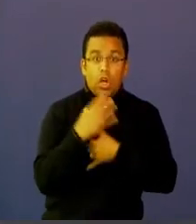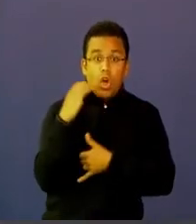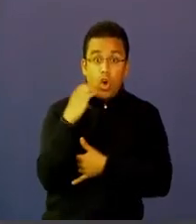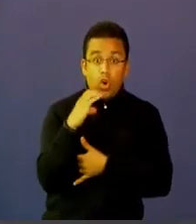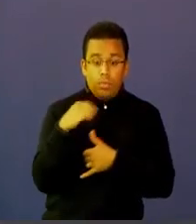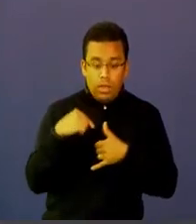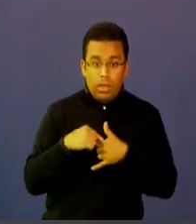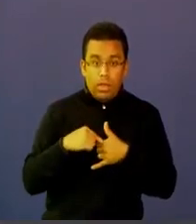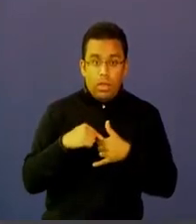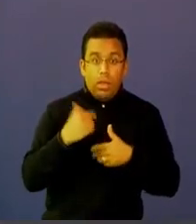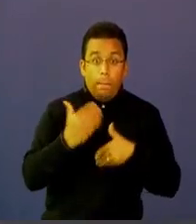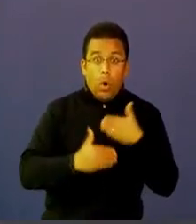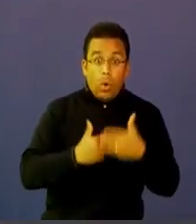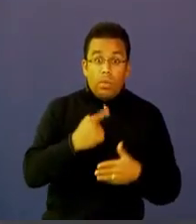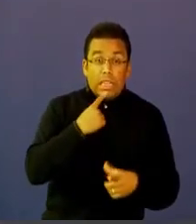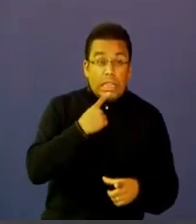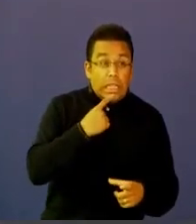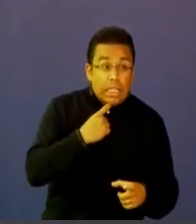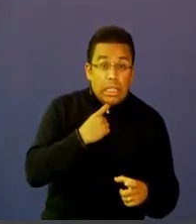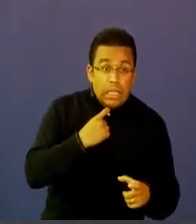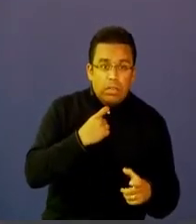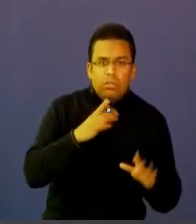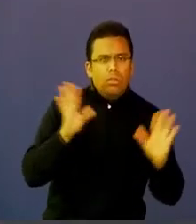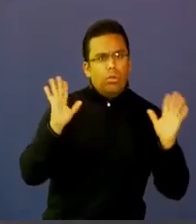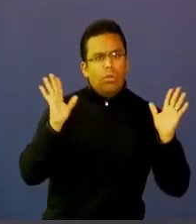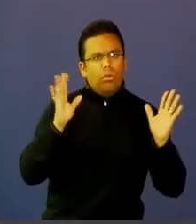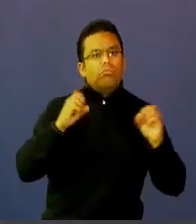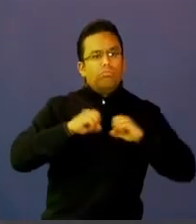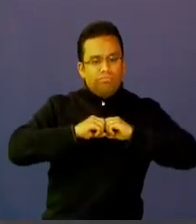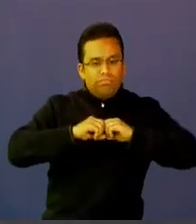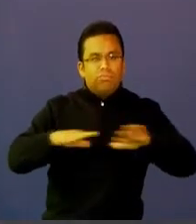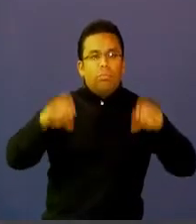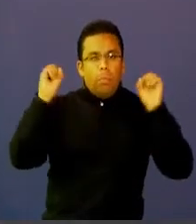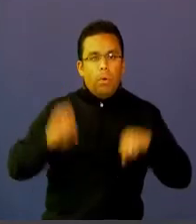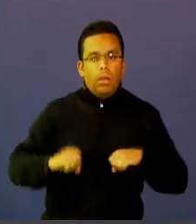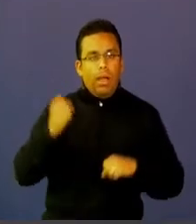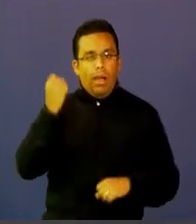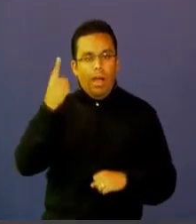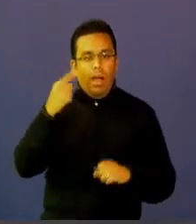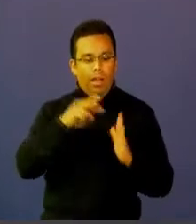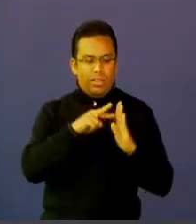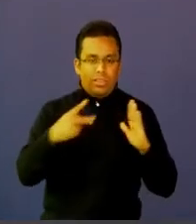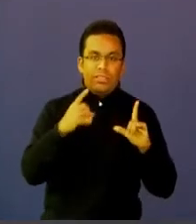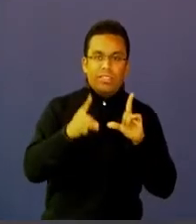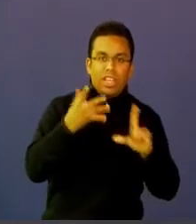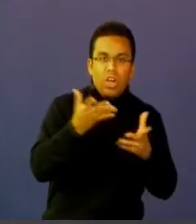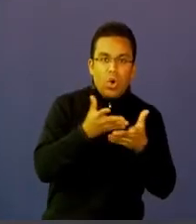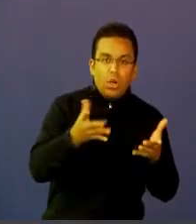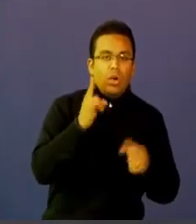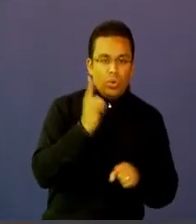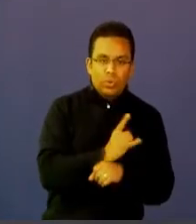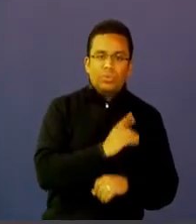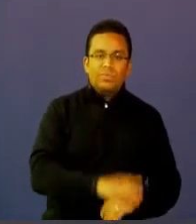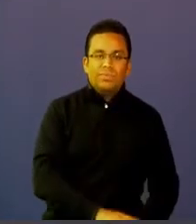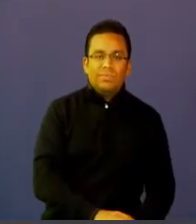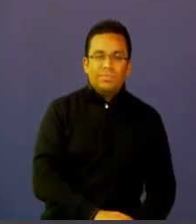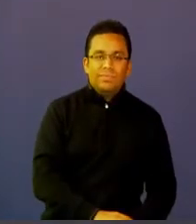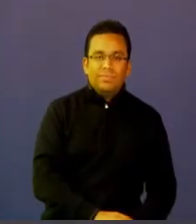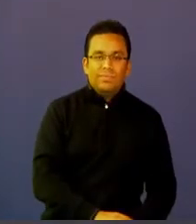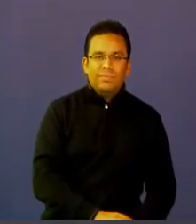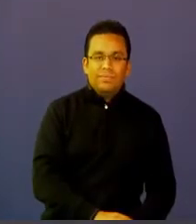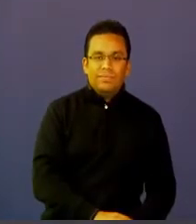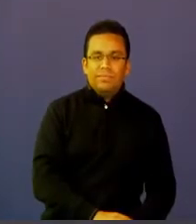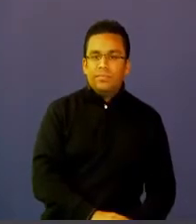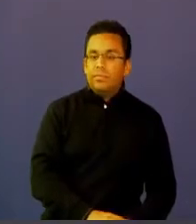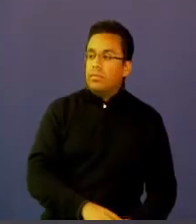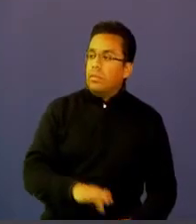reduzca esa brecha y que los profesores cada vez más le encuentren sentido al uso de la tecnología Carlos nos llega otra pregunta dice con